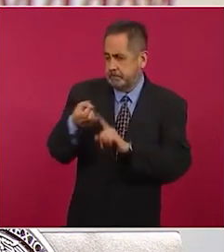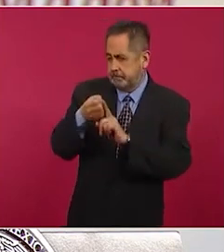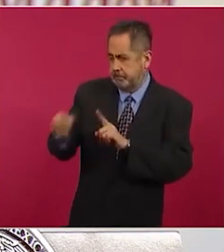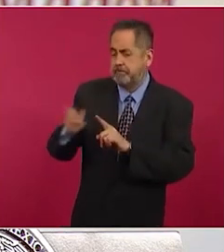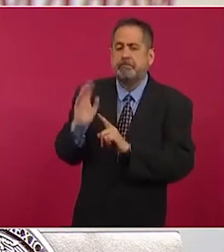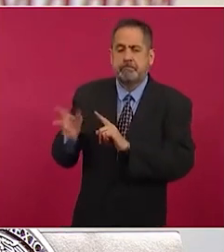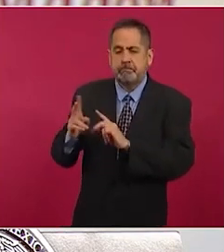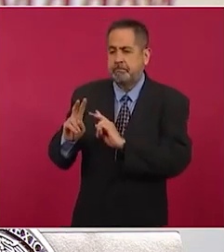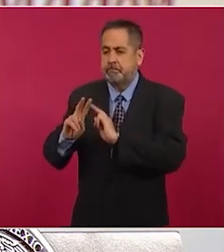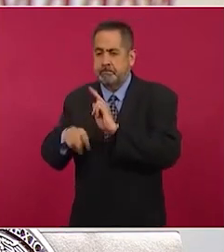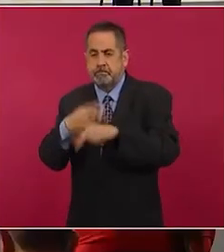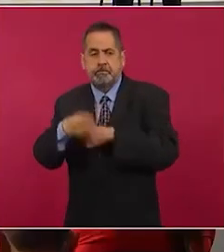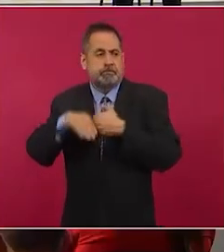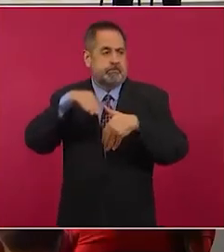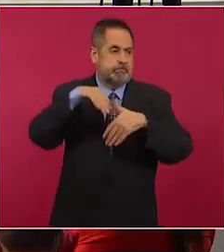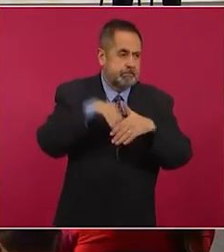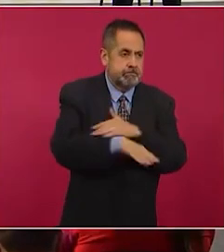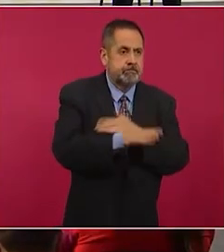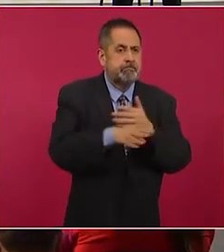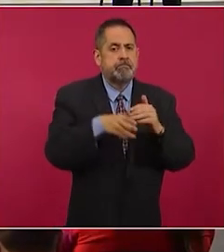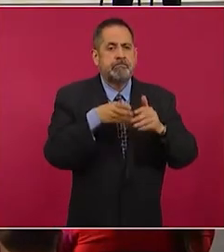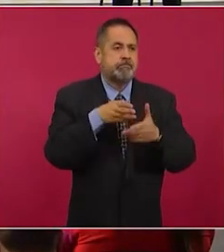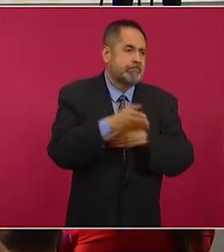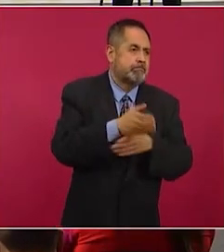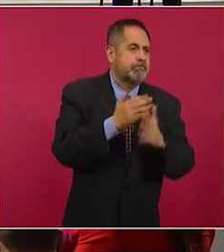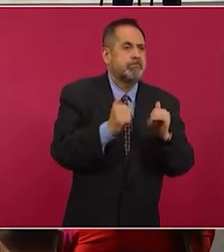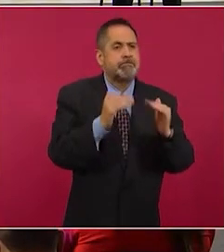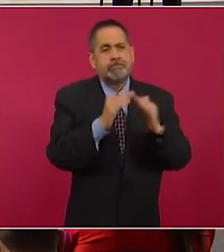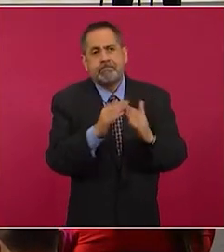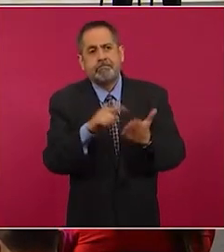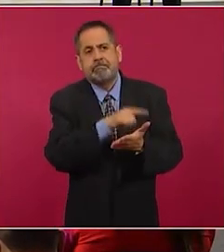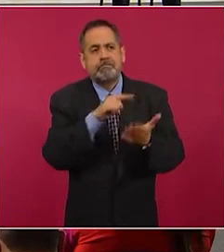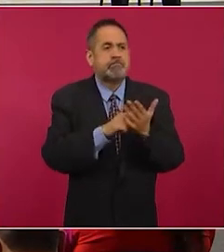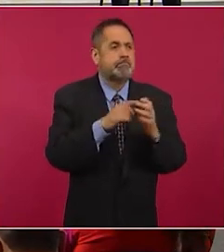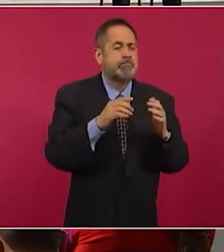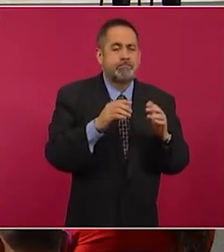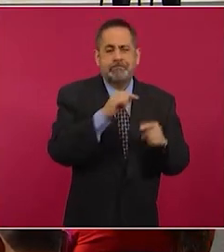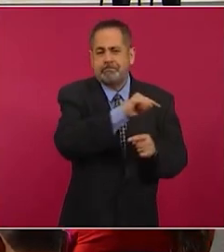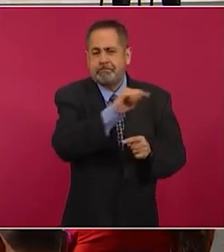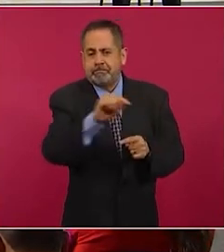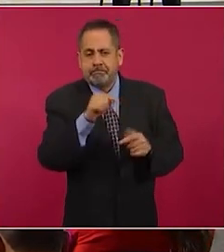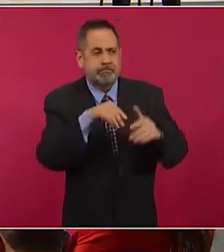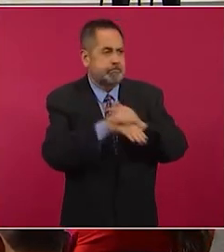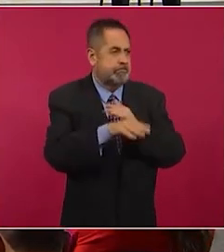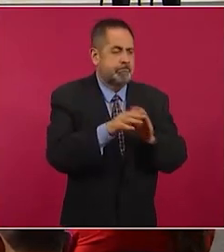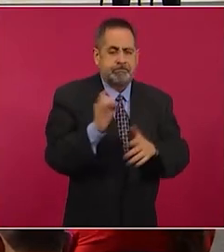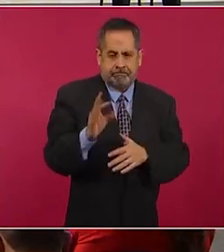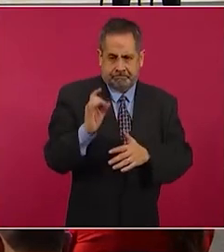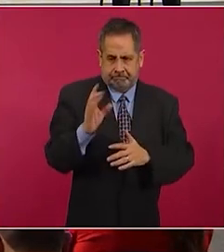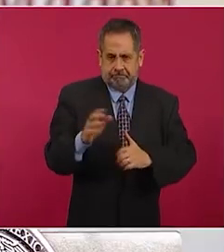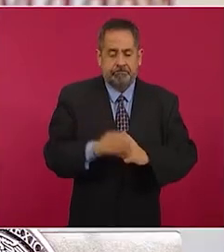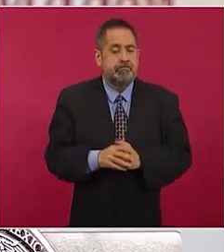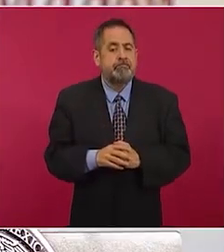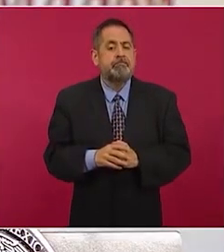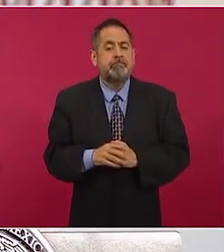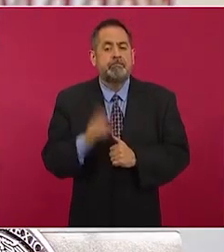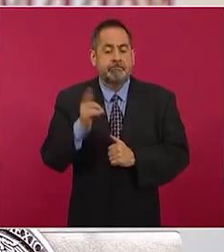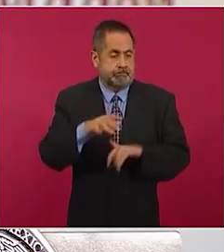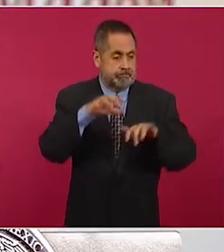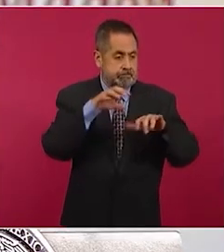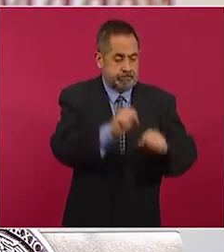cateos a viviendas locales comerciales y propiedades. Se han asegurado armas,